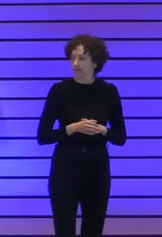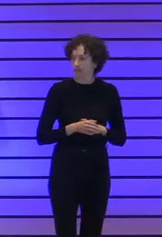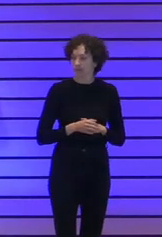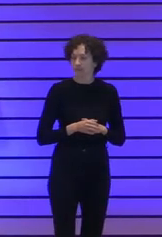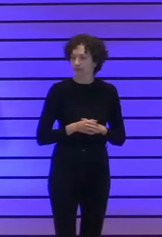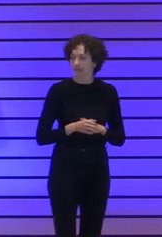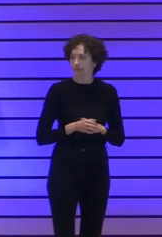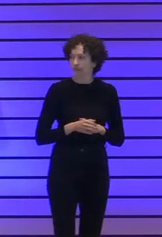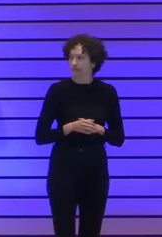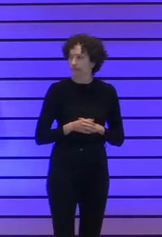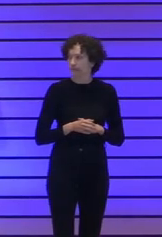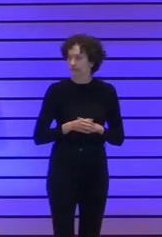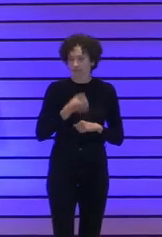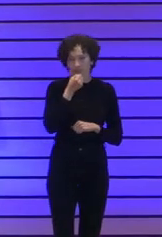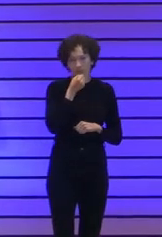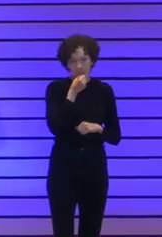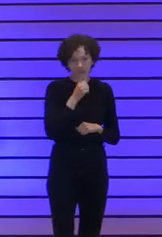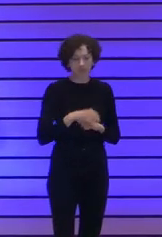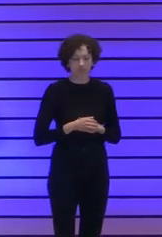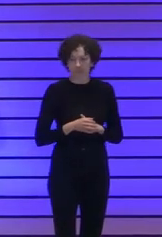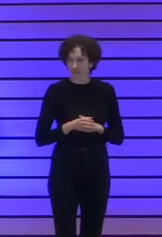ahora viene el micro el micro